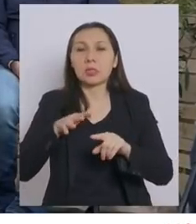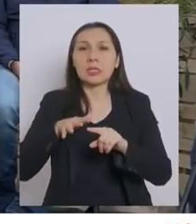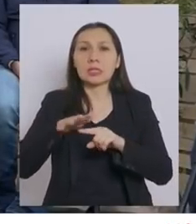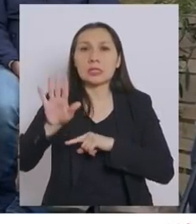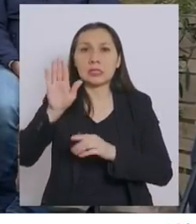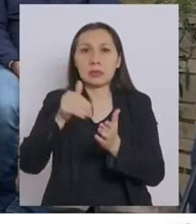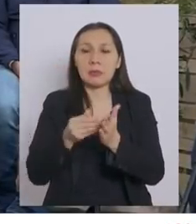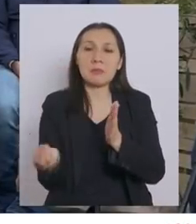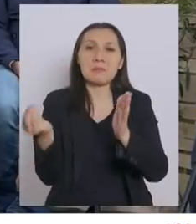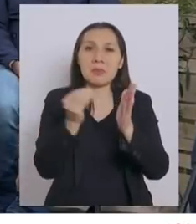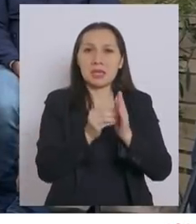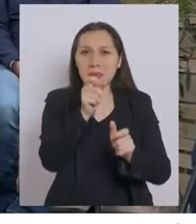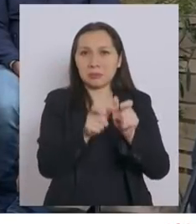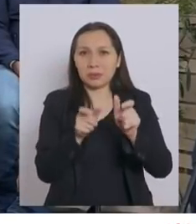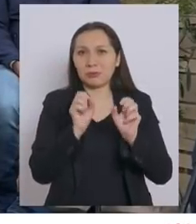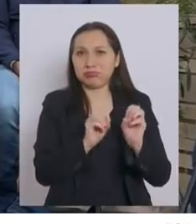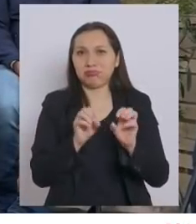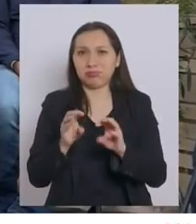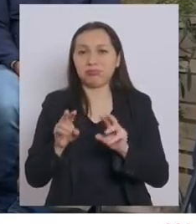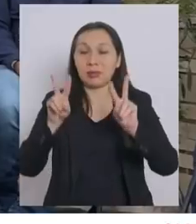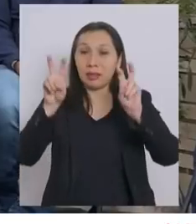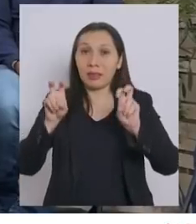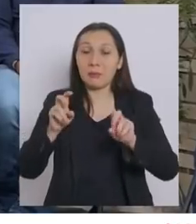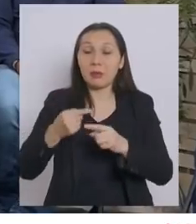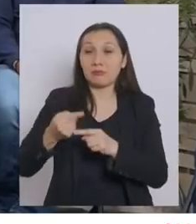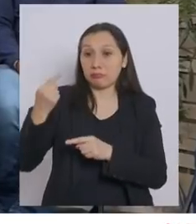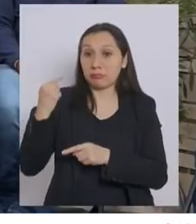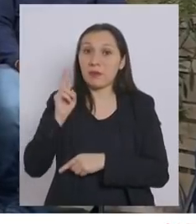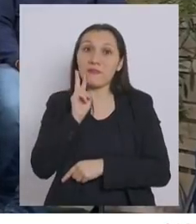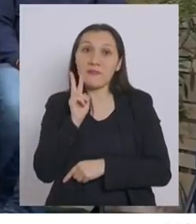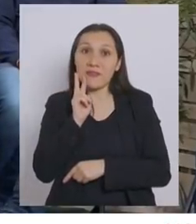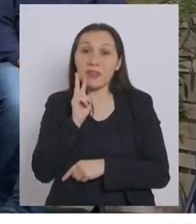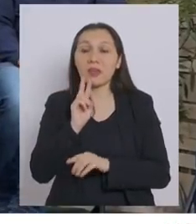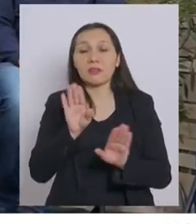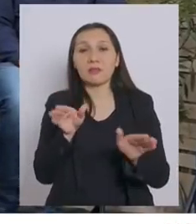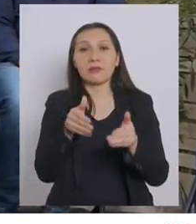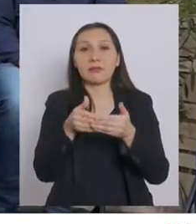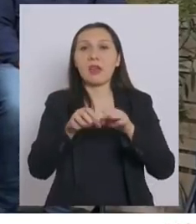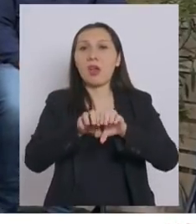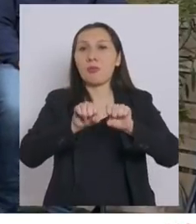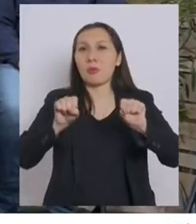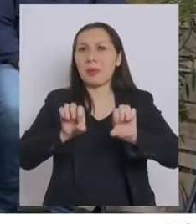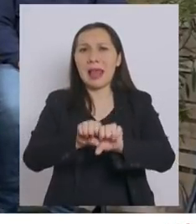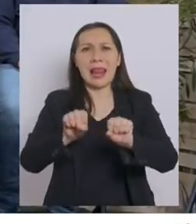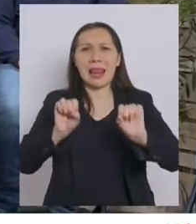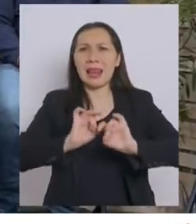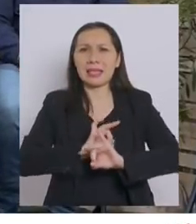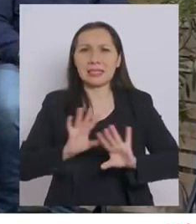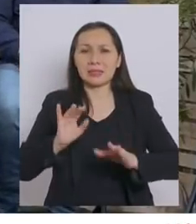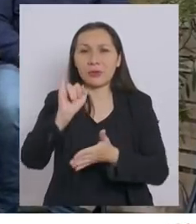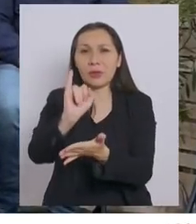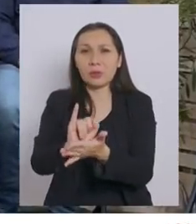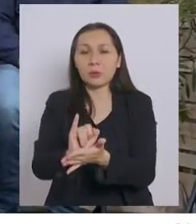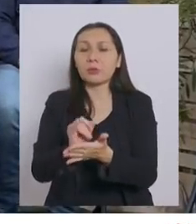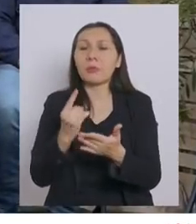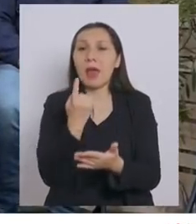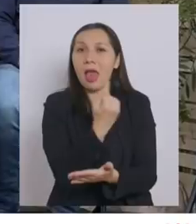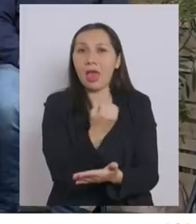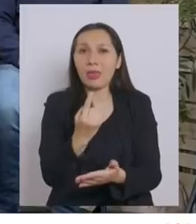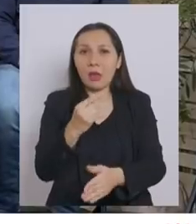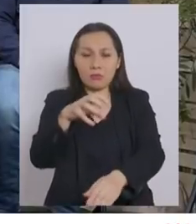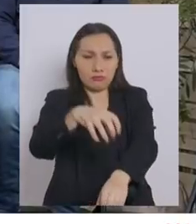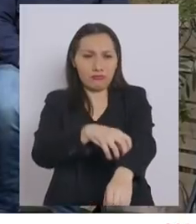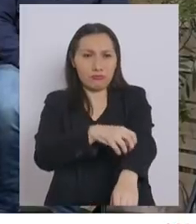.000 más. En este marco, el viernes recién pasado, cerramos el compromiso con la institución para que en cada